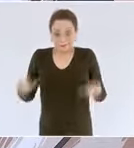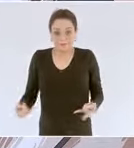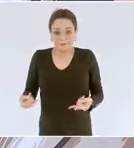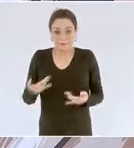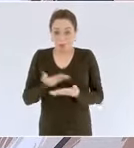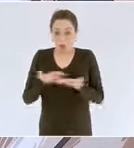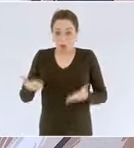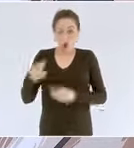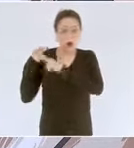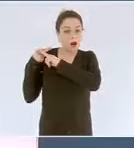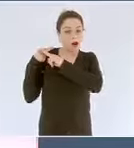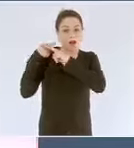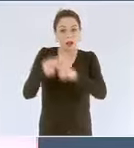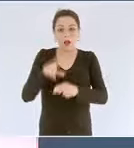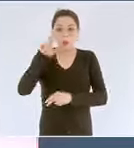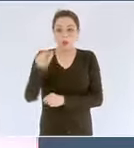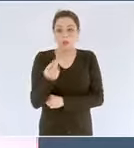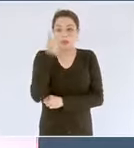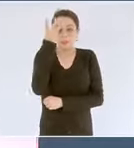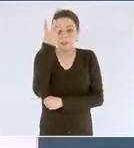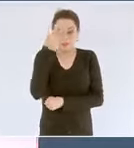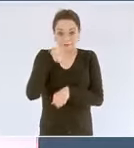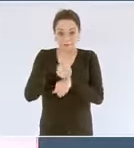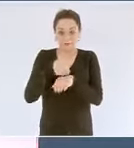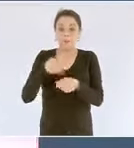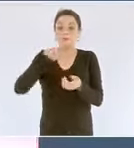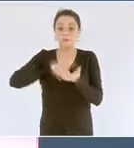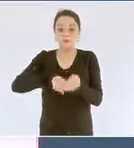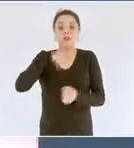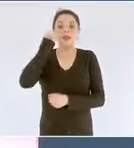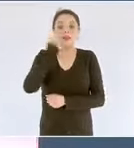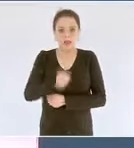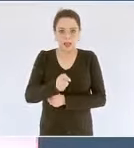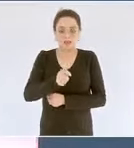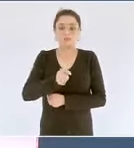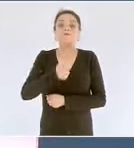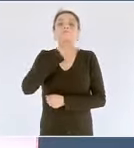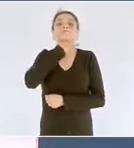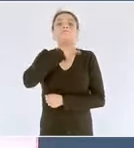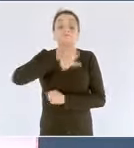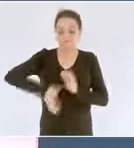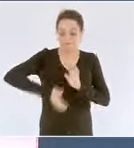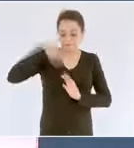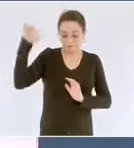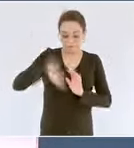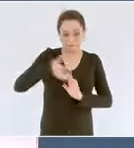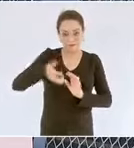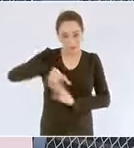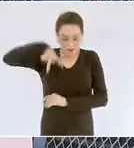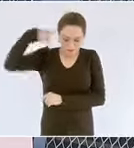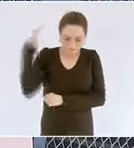aniversario de la expropiación petrolera es oportuno repasar